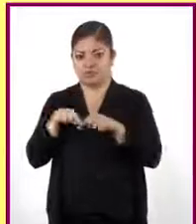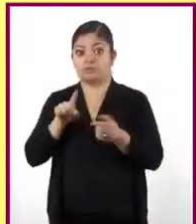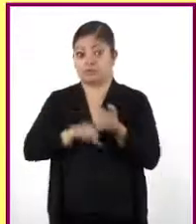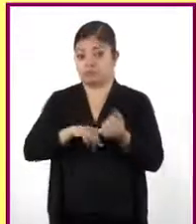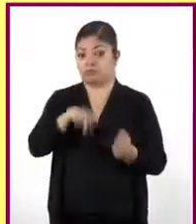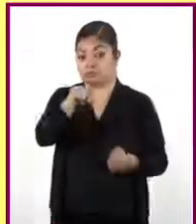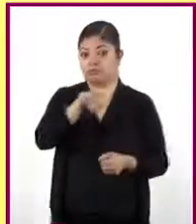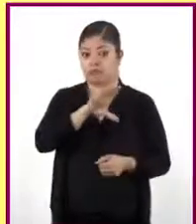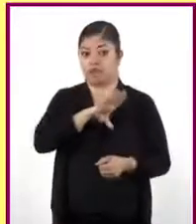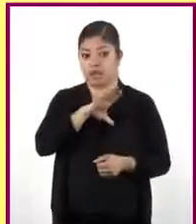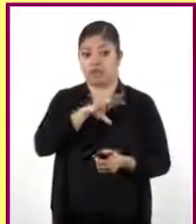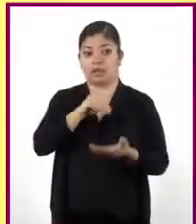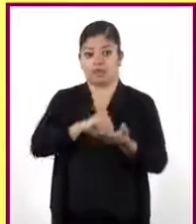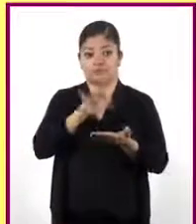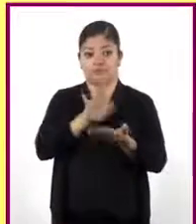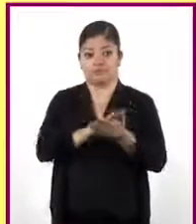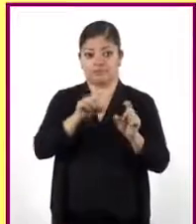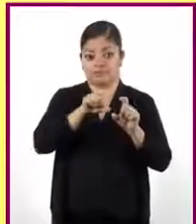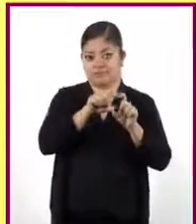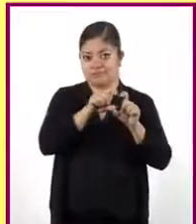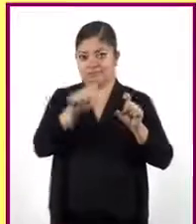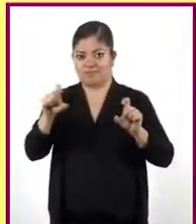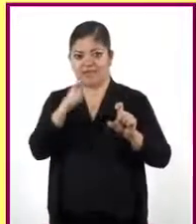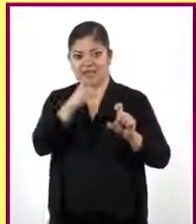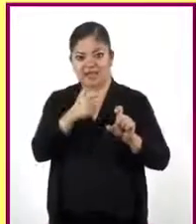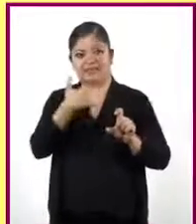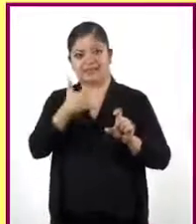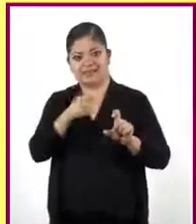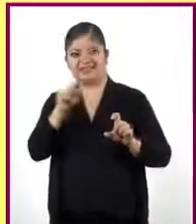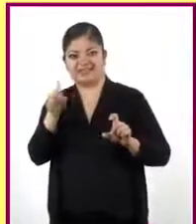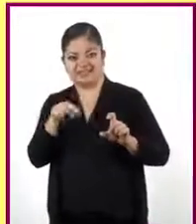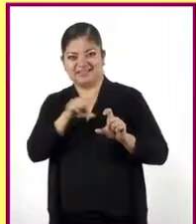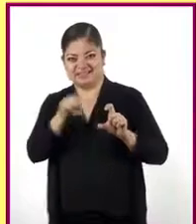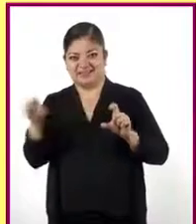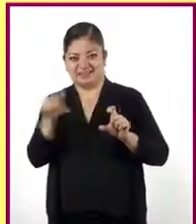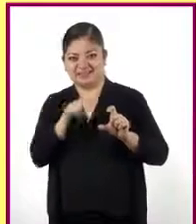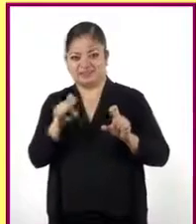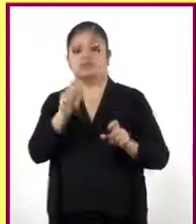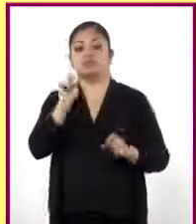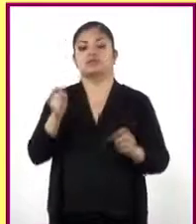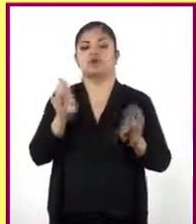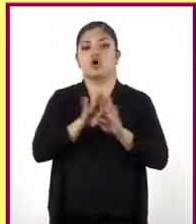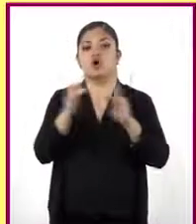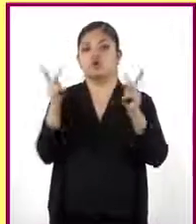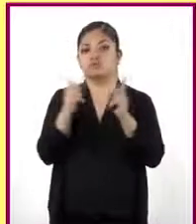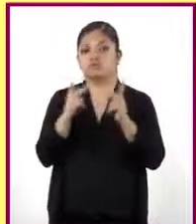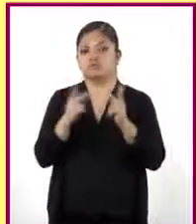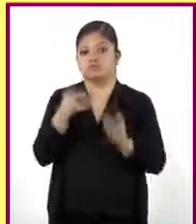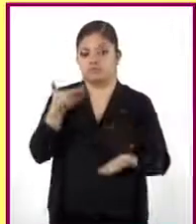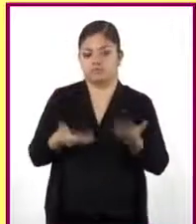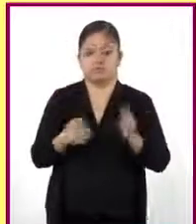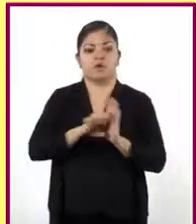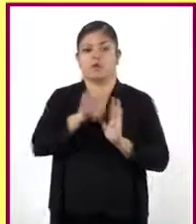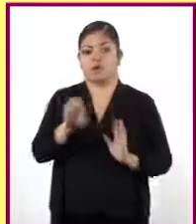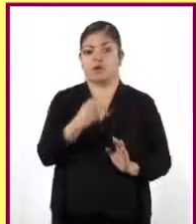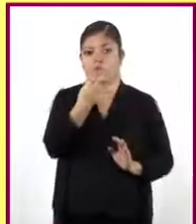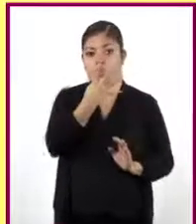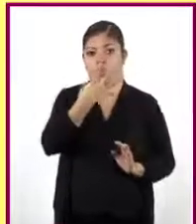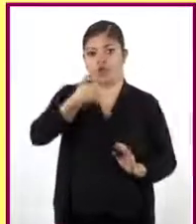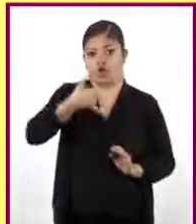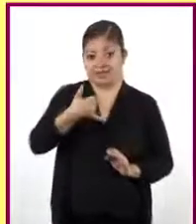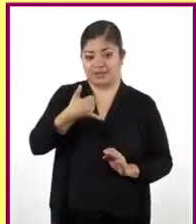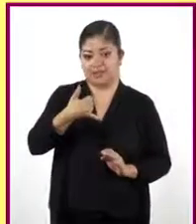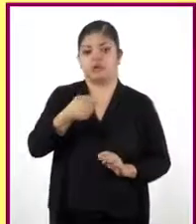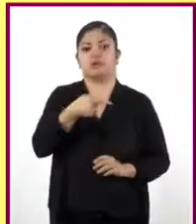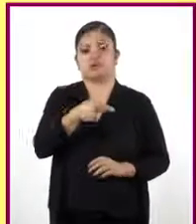maneras de escribir una expresión algebraica y que seguirán siendo equivalentes. Por ejemplo, 4Y puede